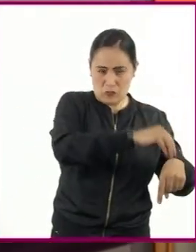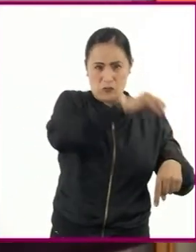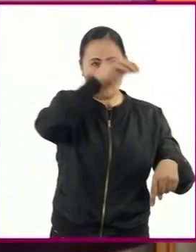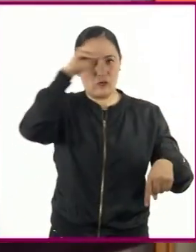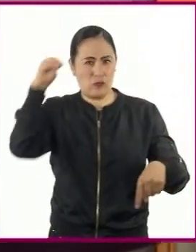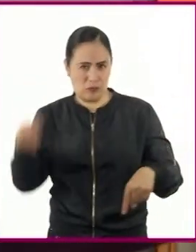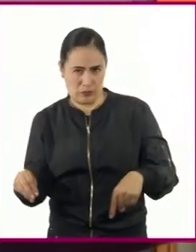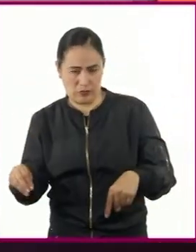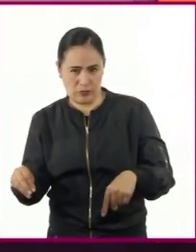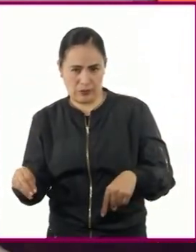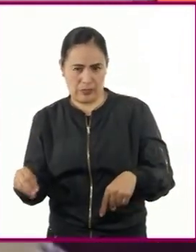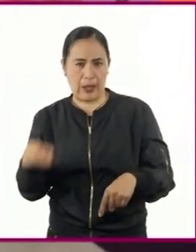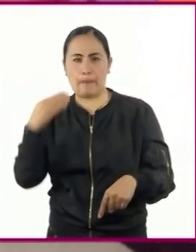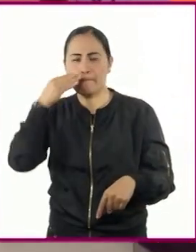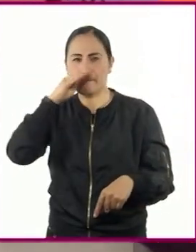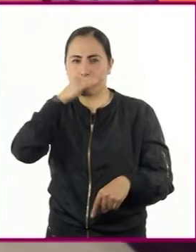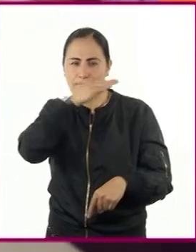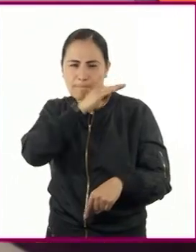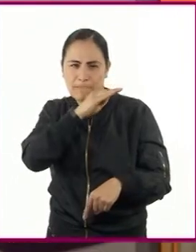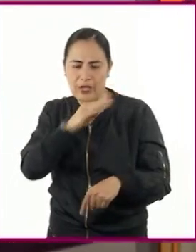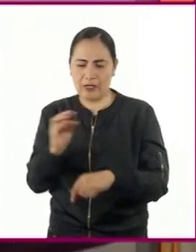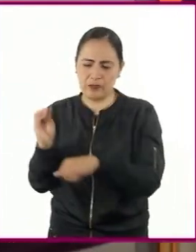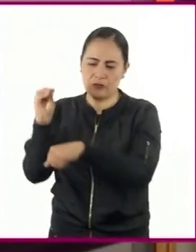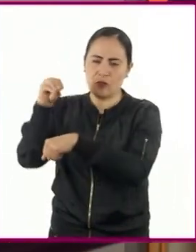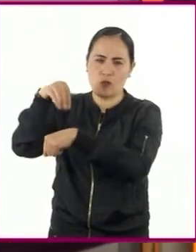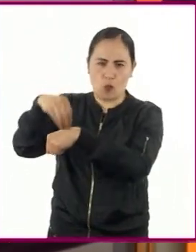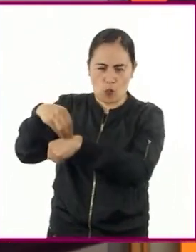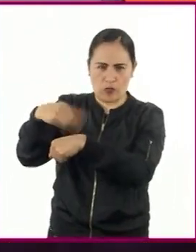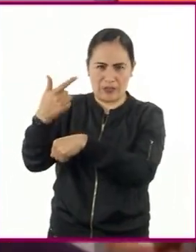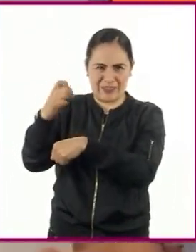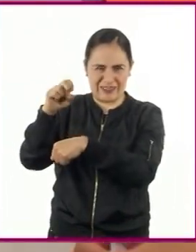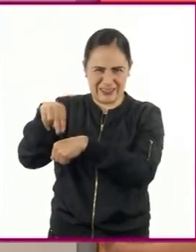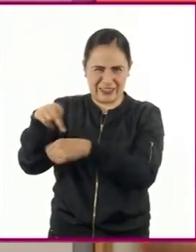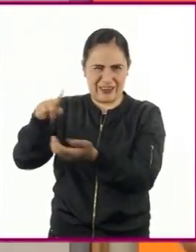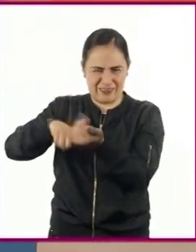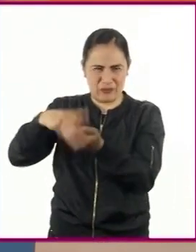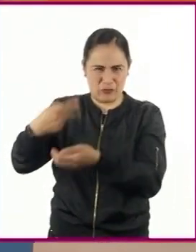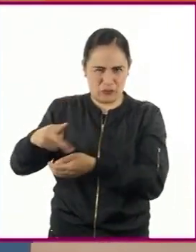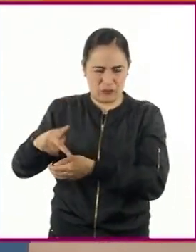directamente al gen del maíz.